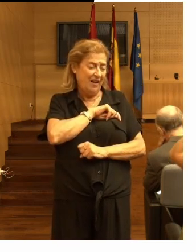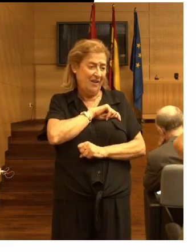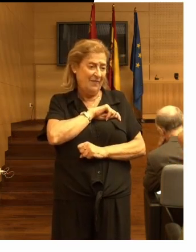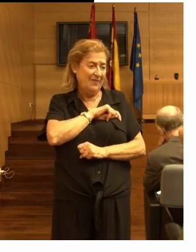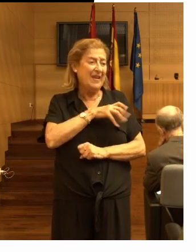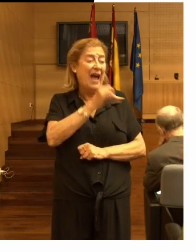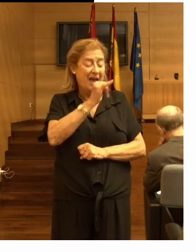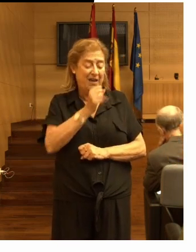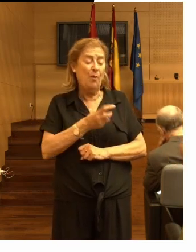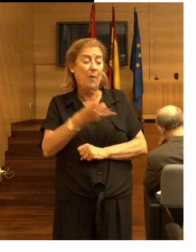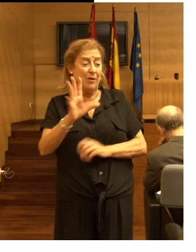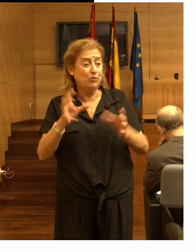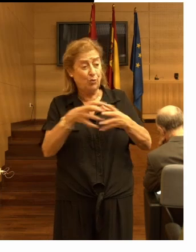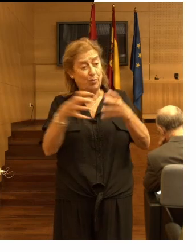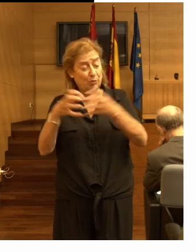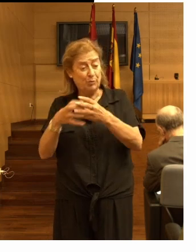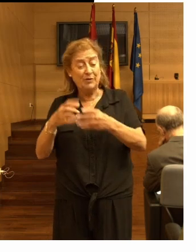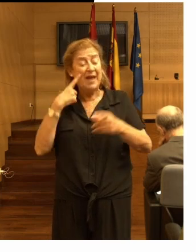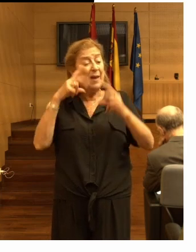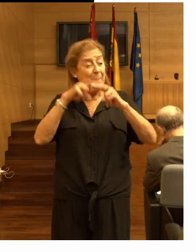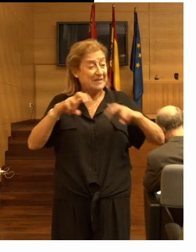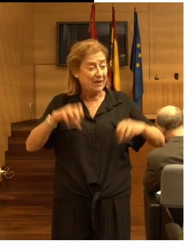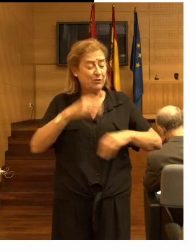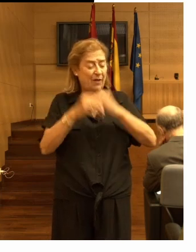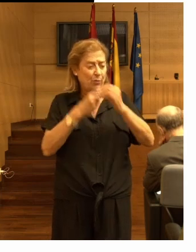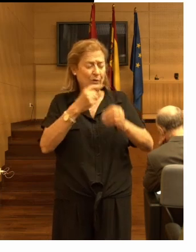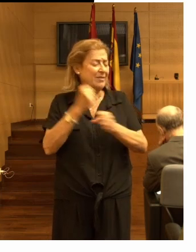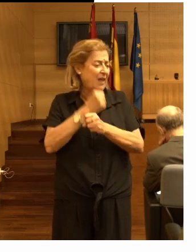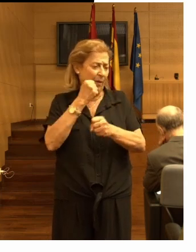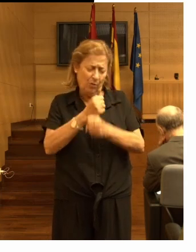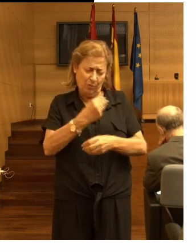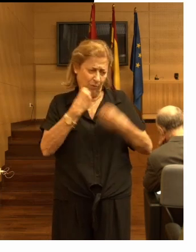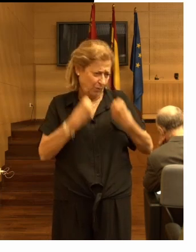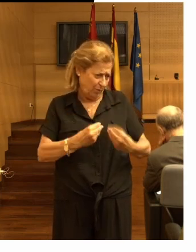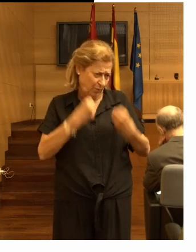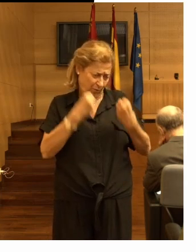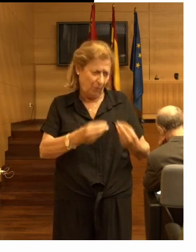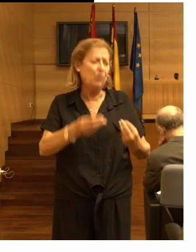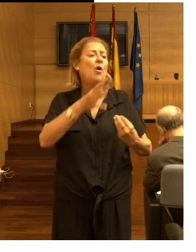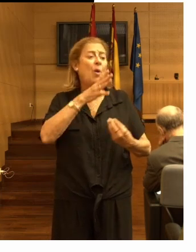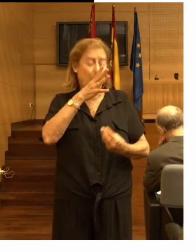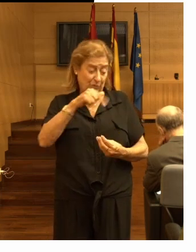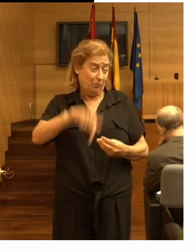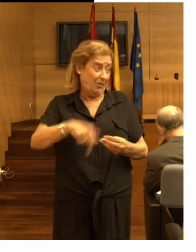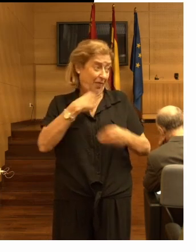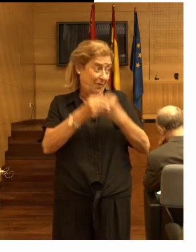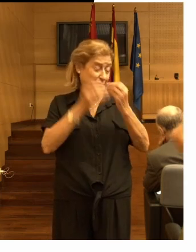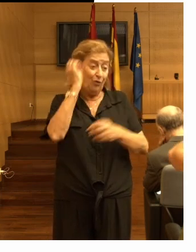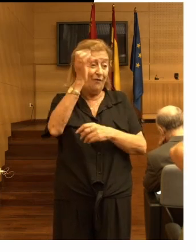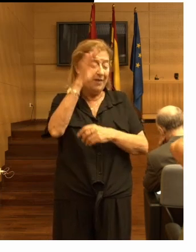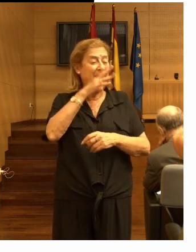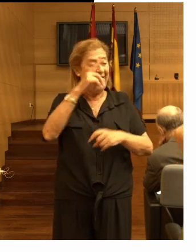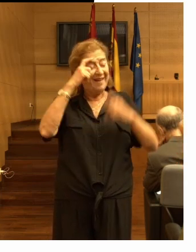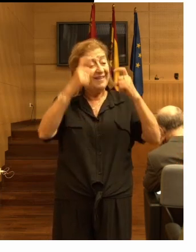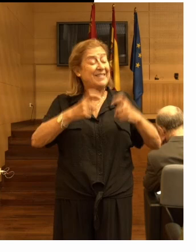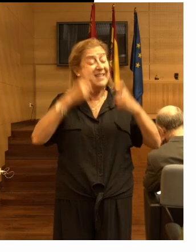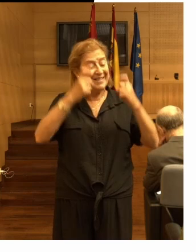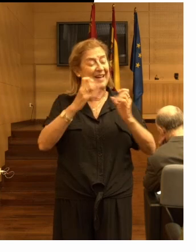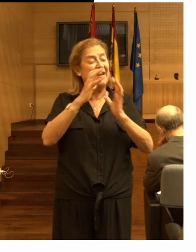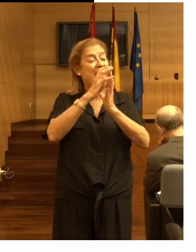hay varios grupos de investigadores que están haciendo una labor excelente por eso se está celebrando esta conferencia para intentar reducir